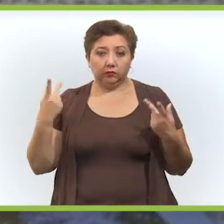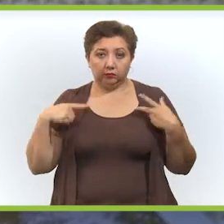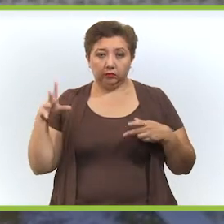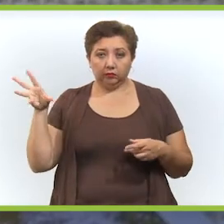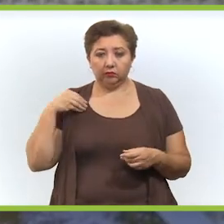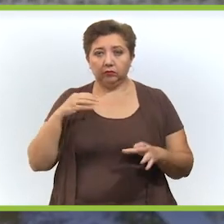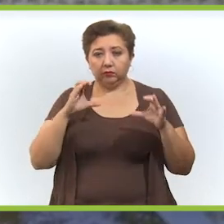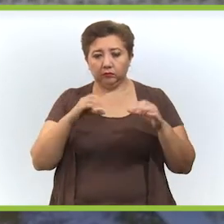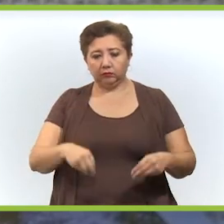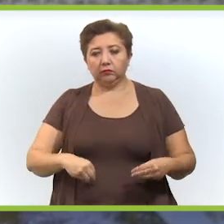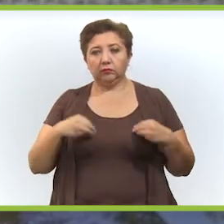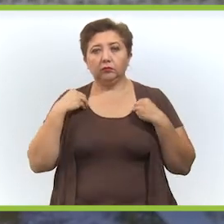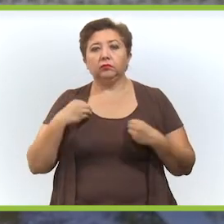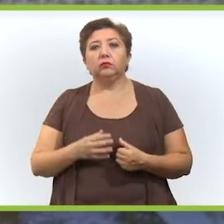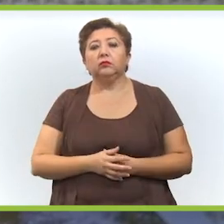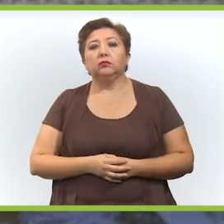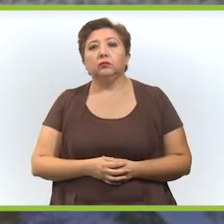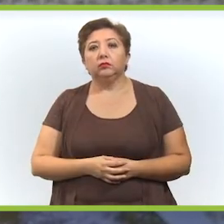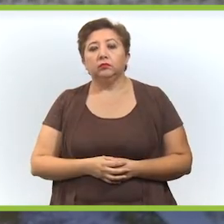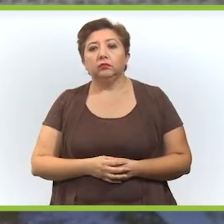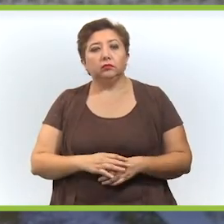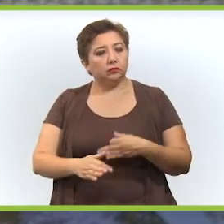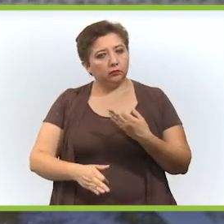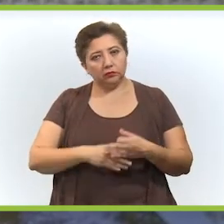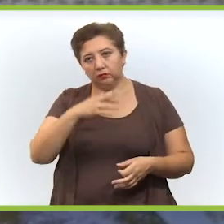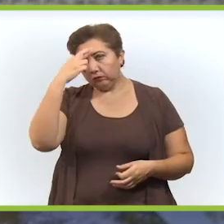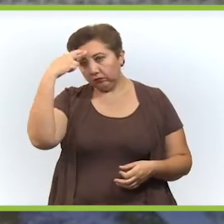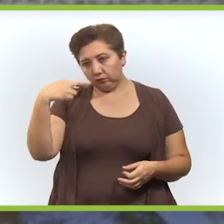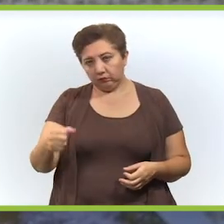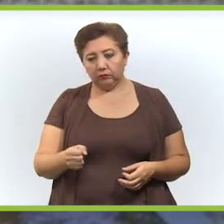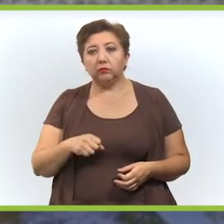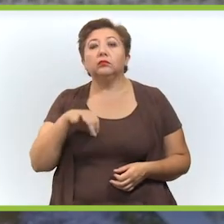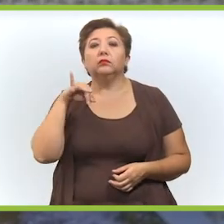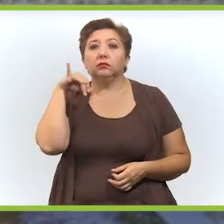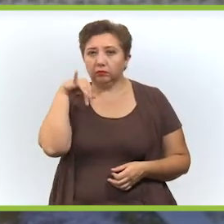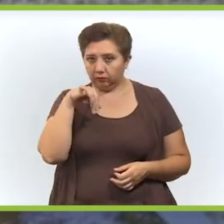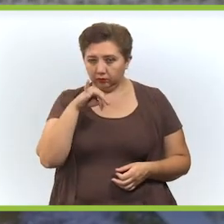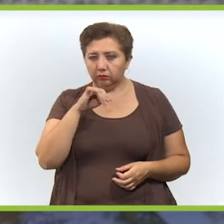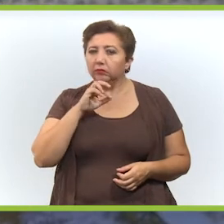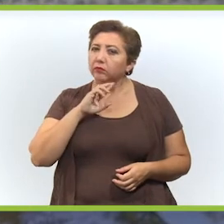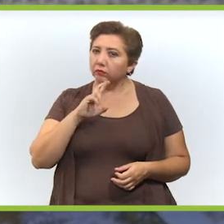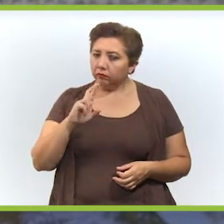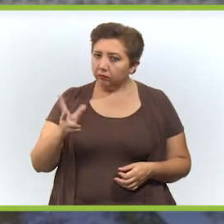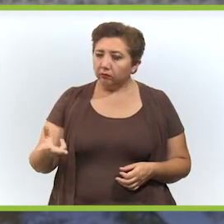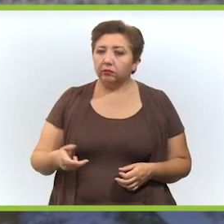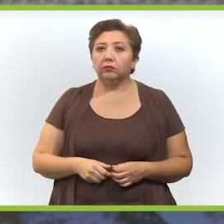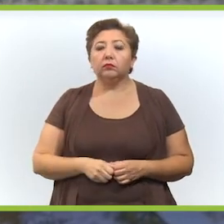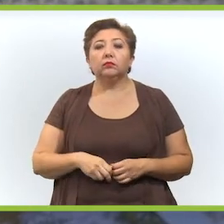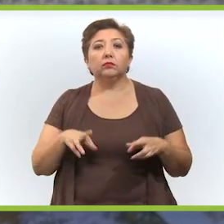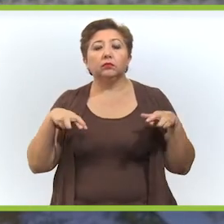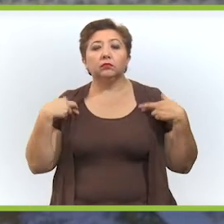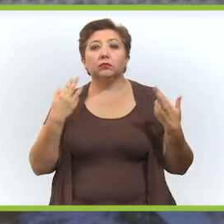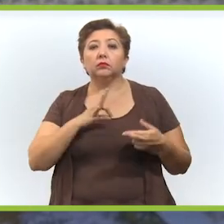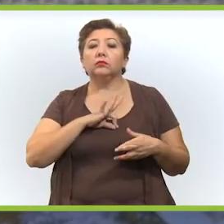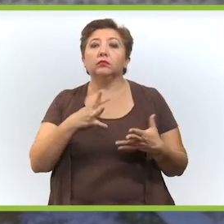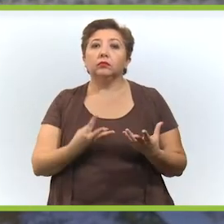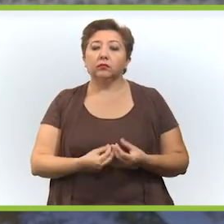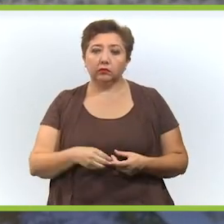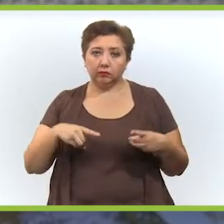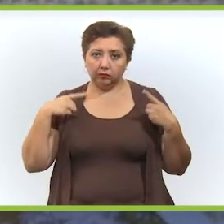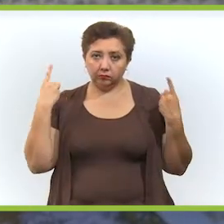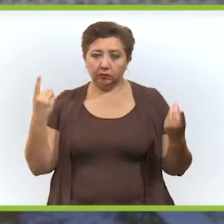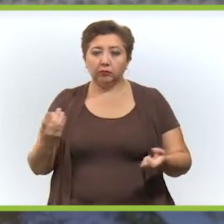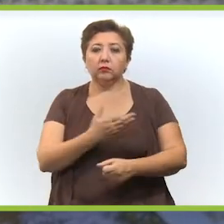gobernador. Sin duda alguna, el mejor afecto y el mejor regalo que le podemos dar a nuestros familiares y nuestros amigos es procurar